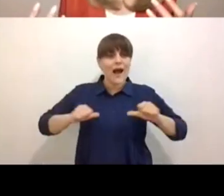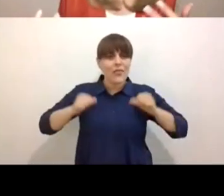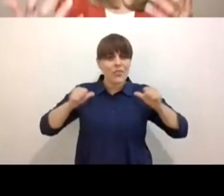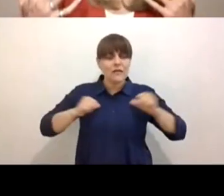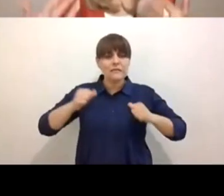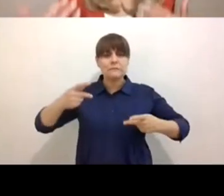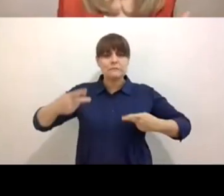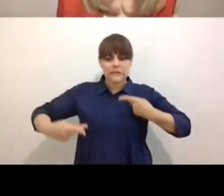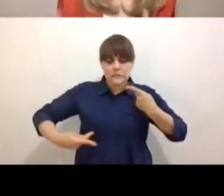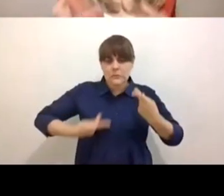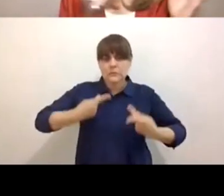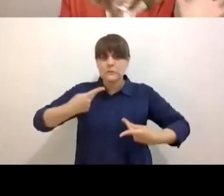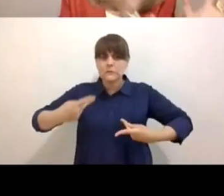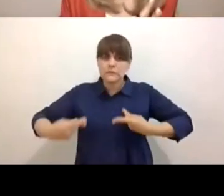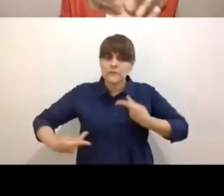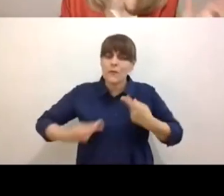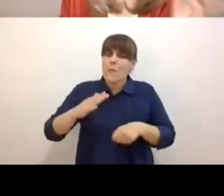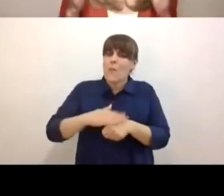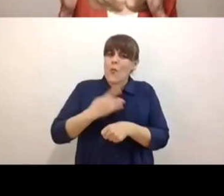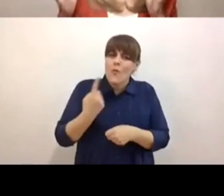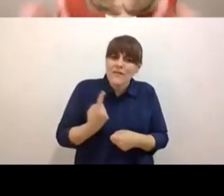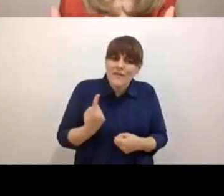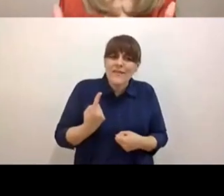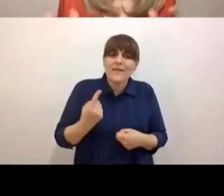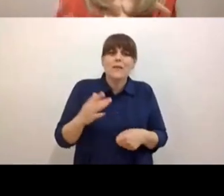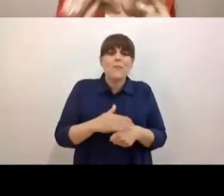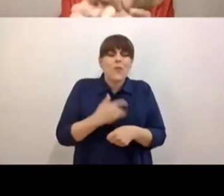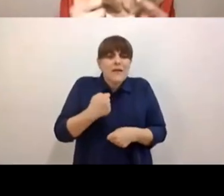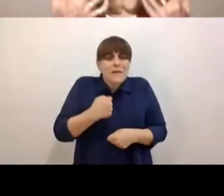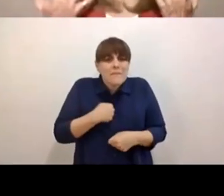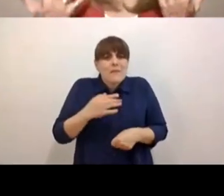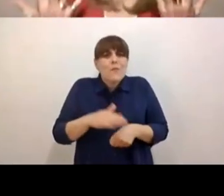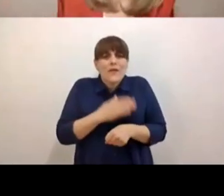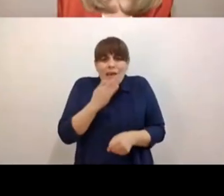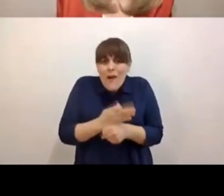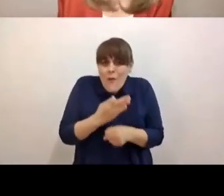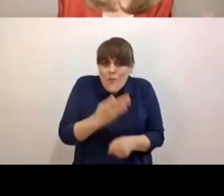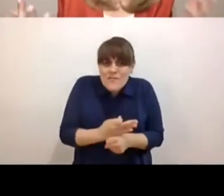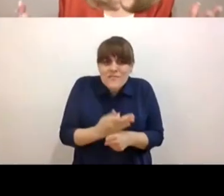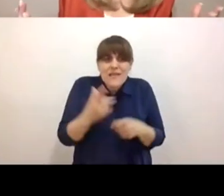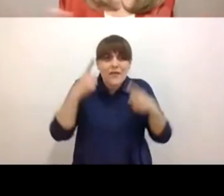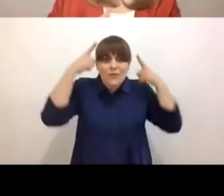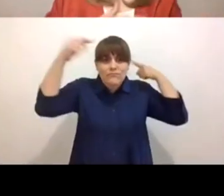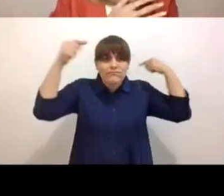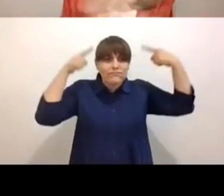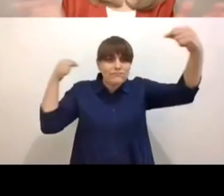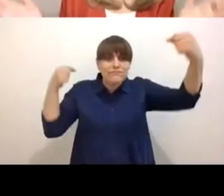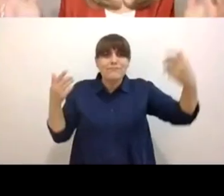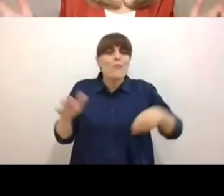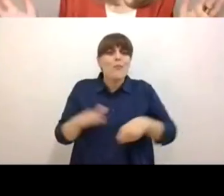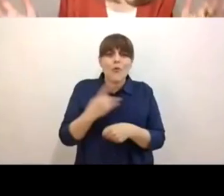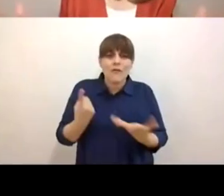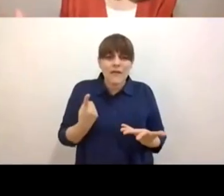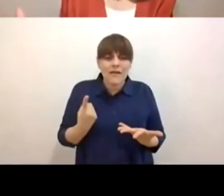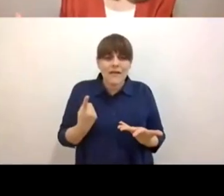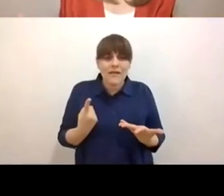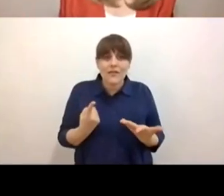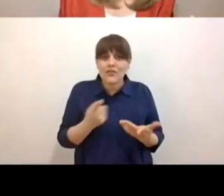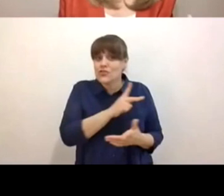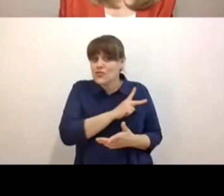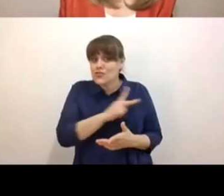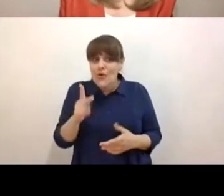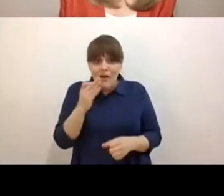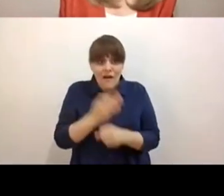preguntas de por qué, por qué a mí, por qué en este momento que iba a ser mi graduación, ¿no? Todas las nuevas generaciones